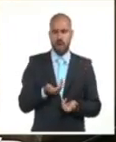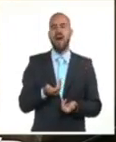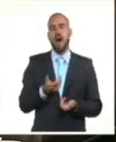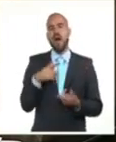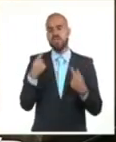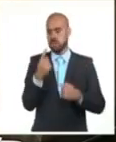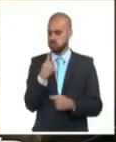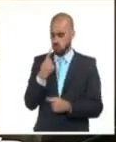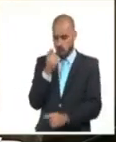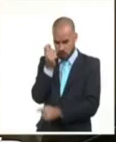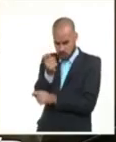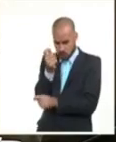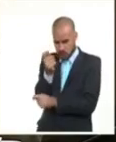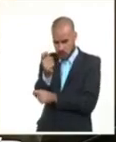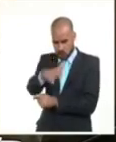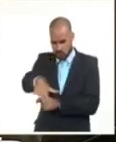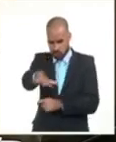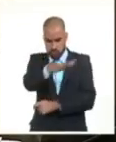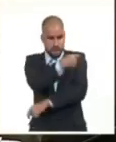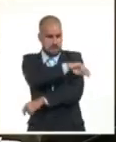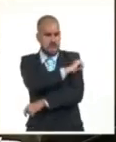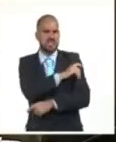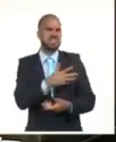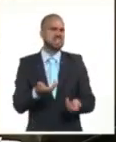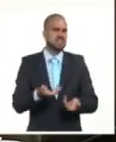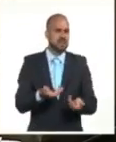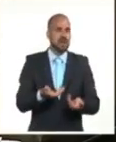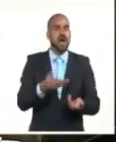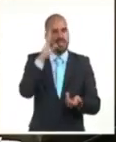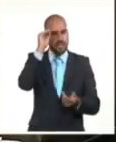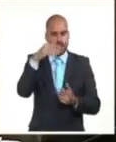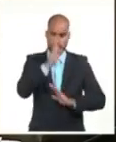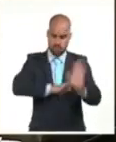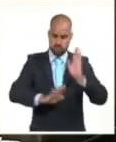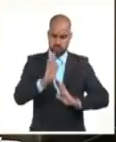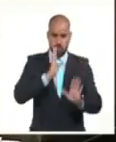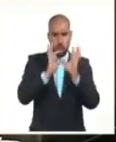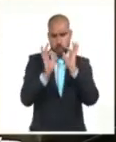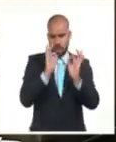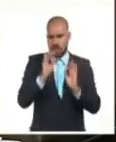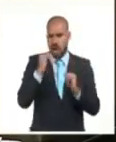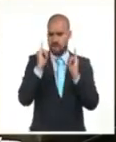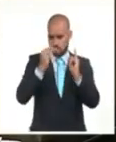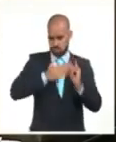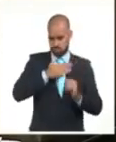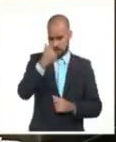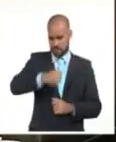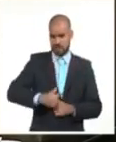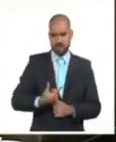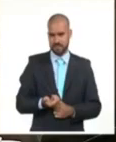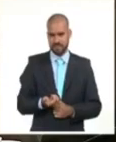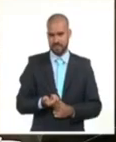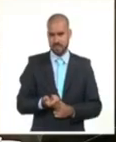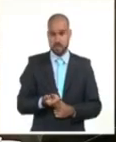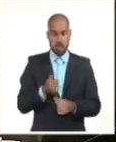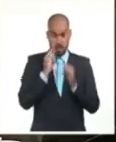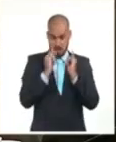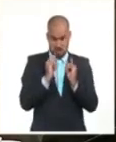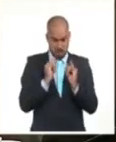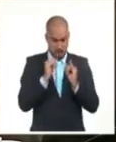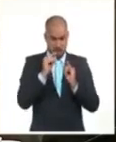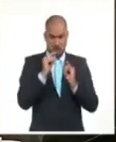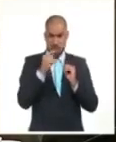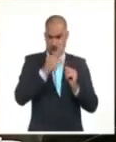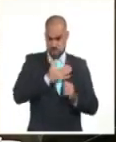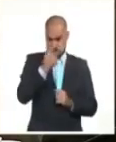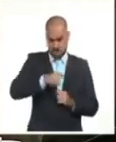a los jóvenes y a la población en general la protección de sus datos? La no protección de sus datos en un entorno digital